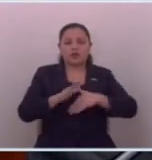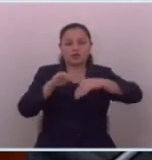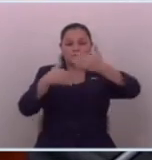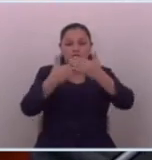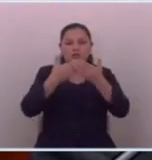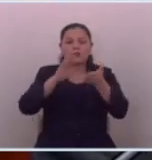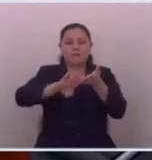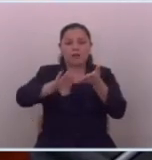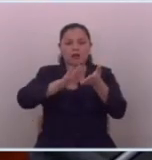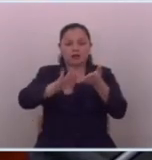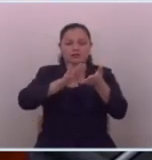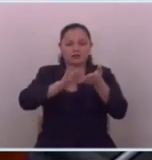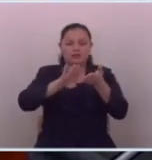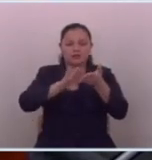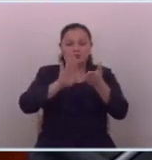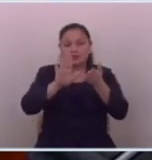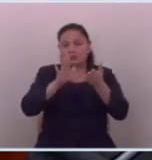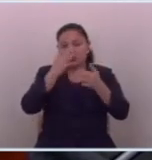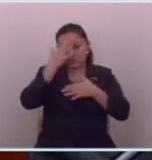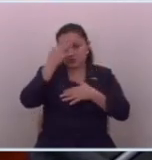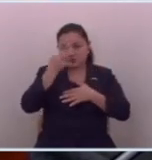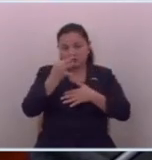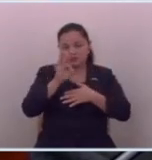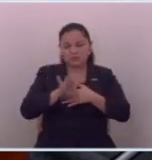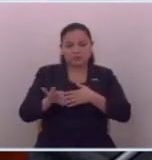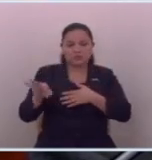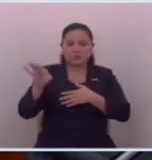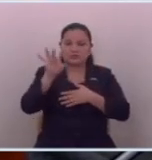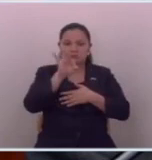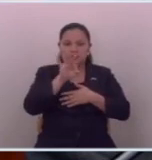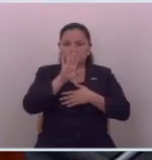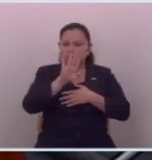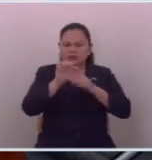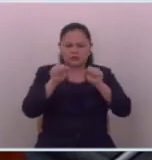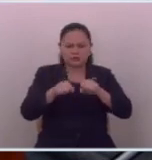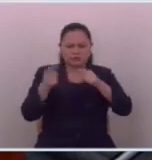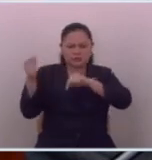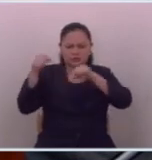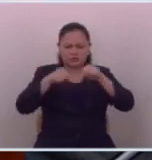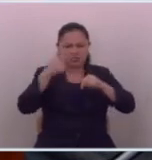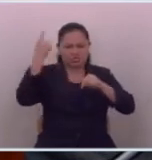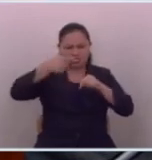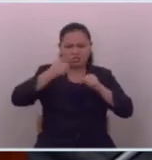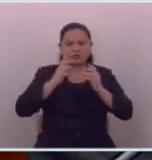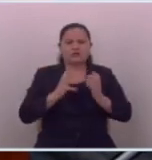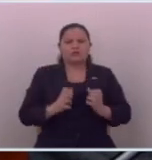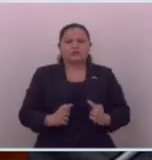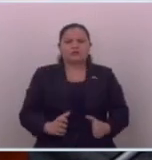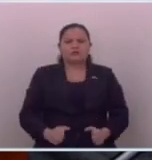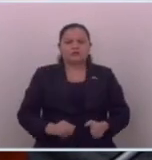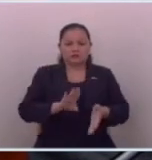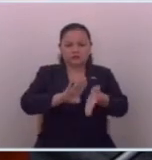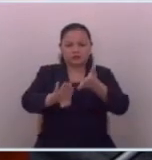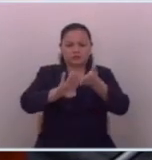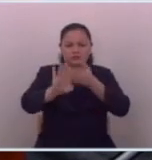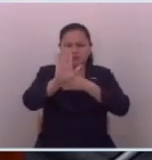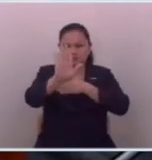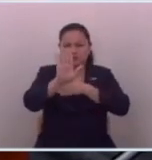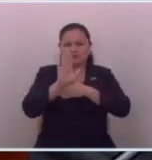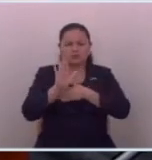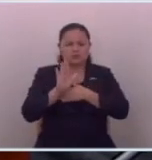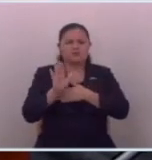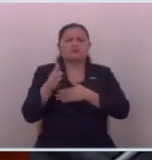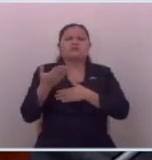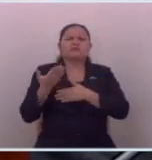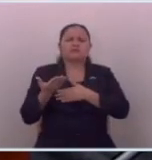de la pauta como estimen convenientes ustedes no pueden venir a decir y a obligar a gobierno a que paute con ustedes y por qué